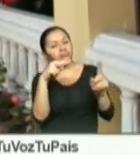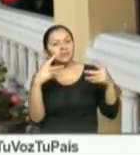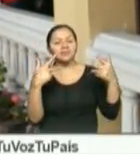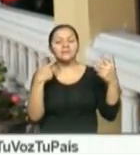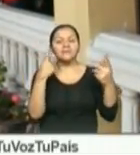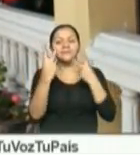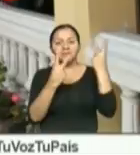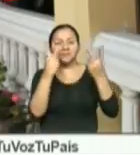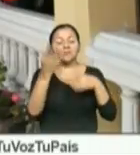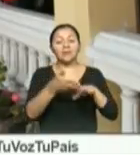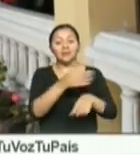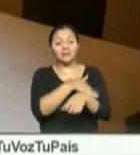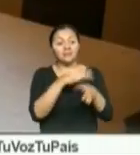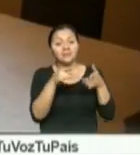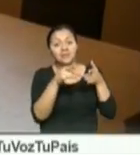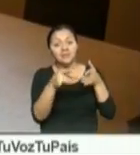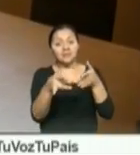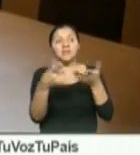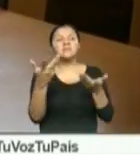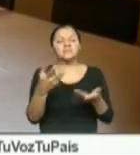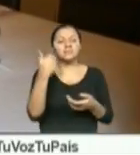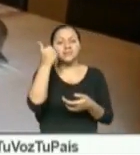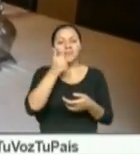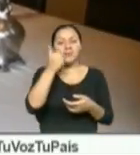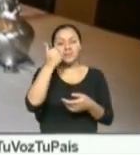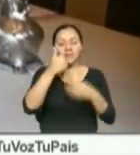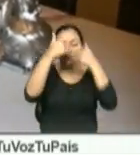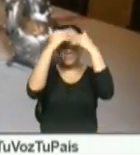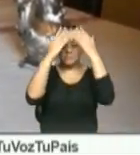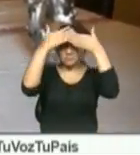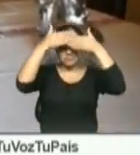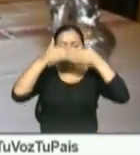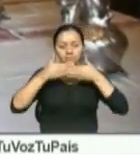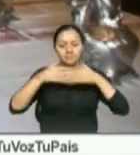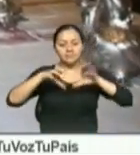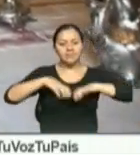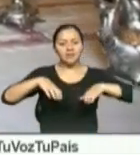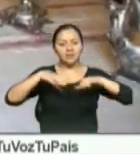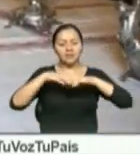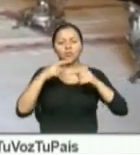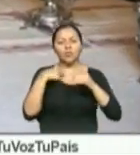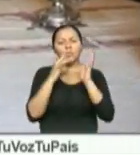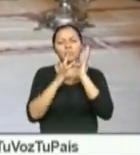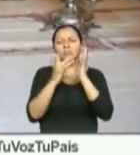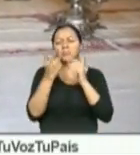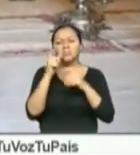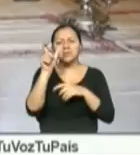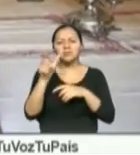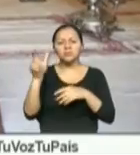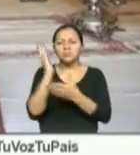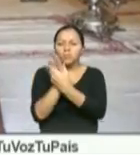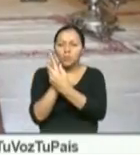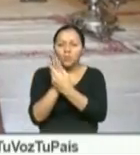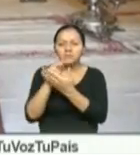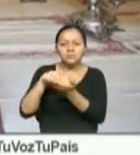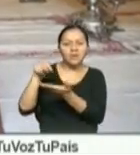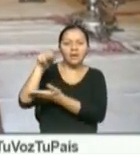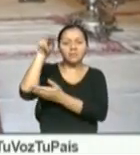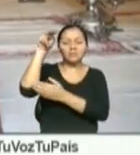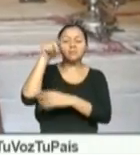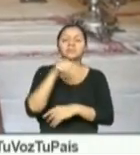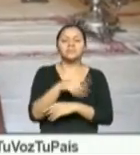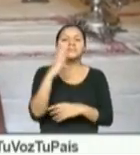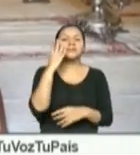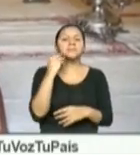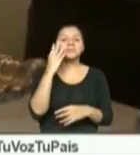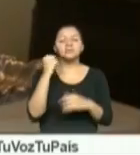personajes de la época, como el barbero, la beata, la panadera, el alma en pena. Será una experiencia que